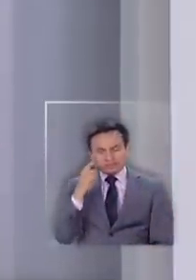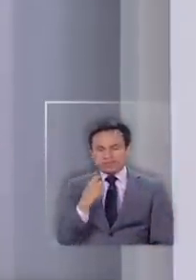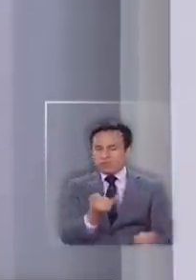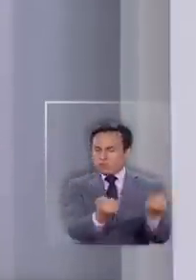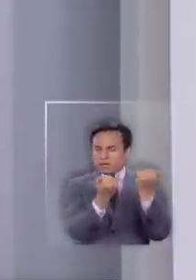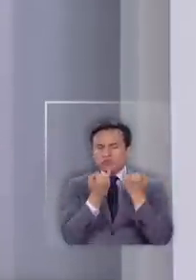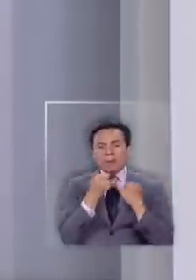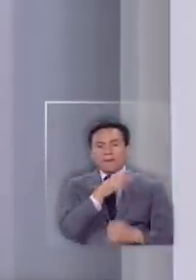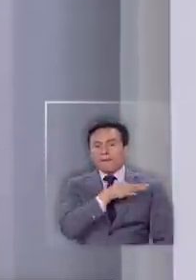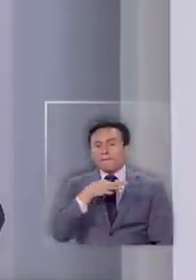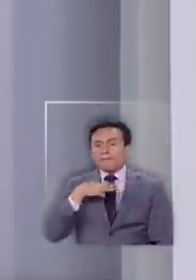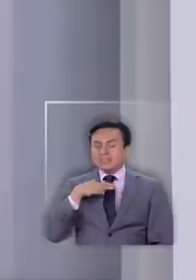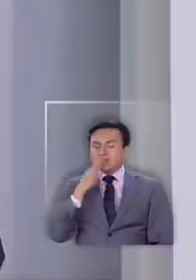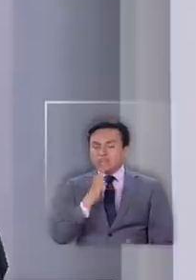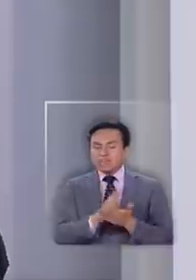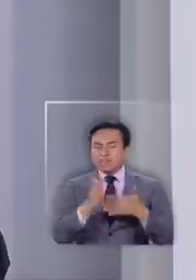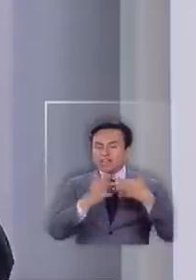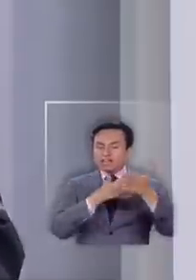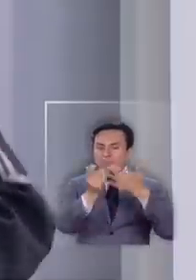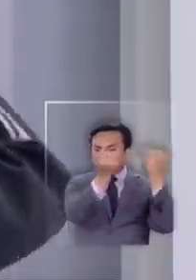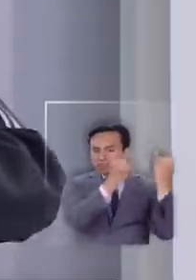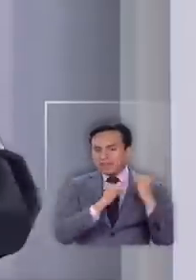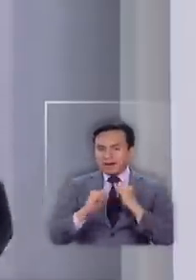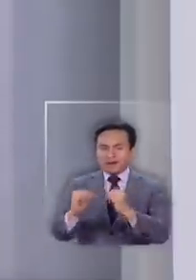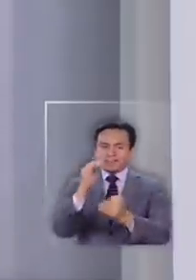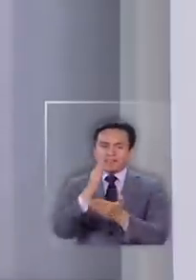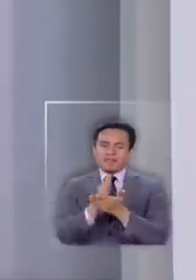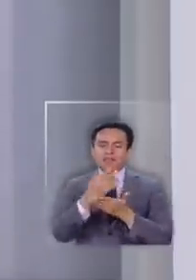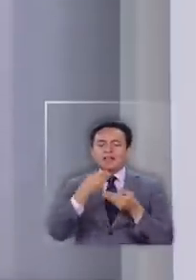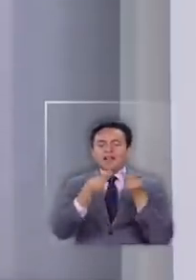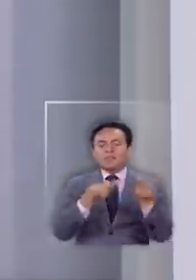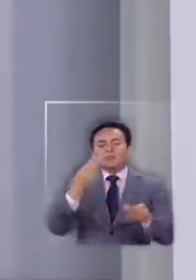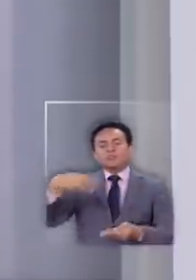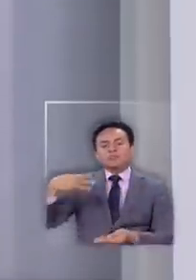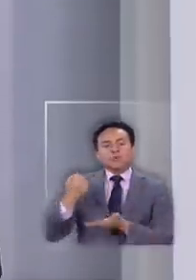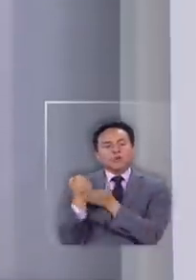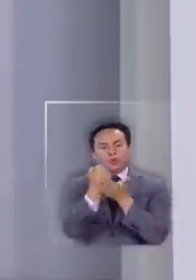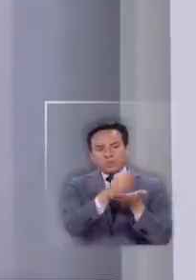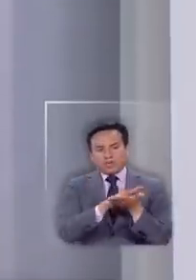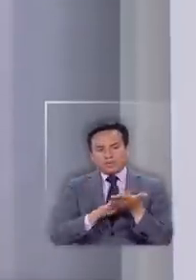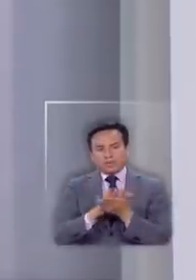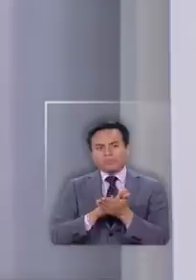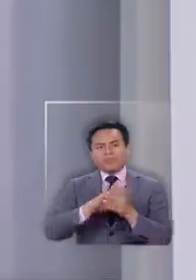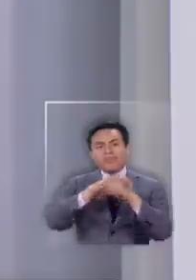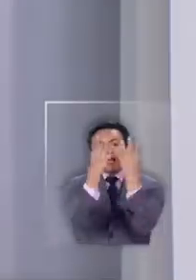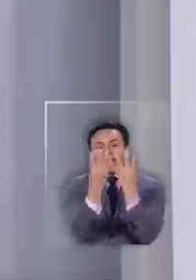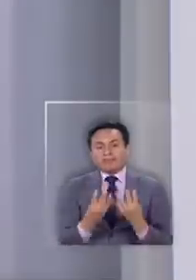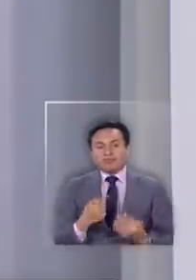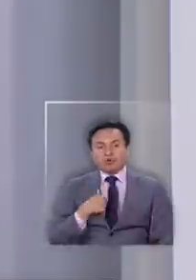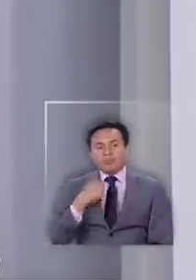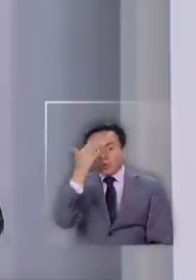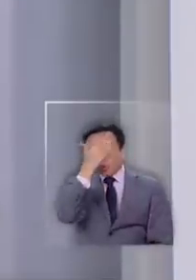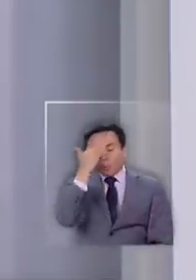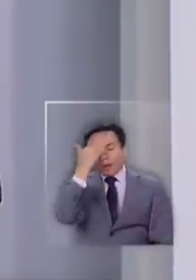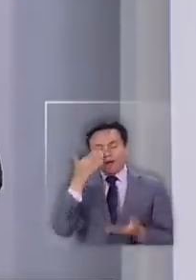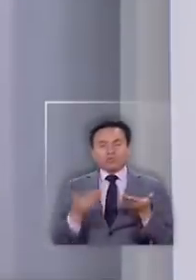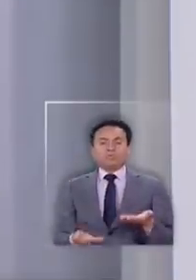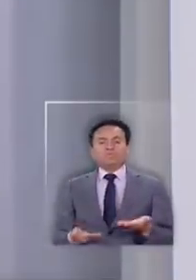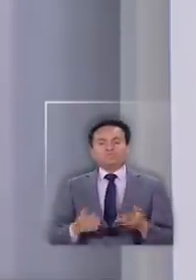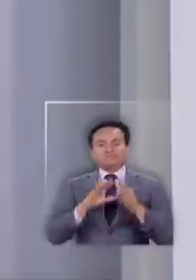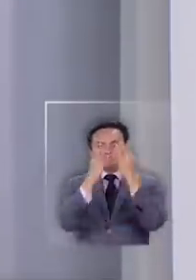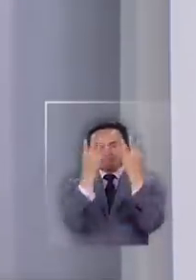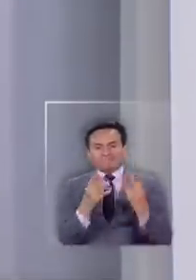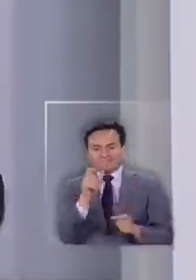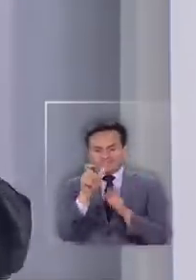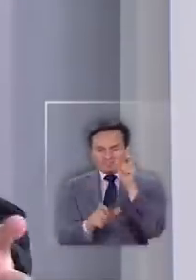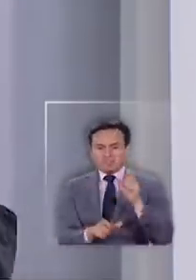algo de información que el Ministerio tiene que transparentar, que tiene que entregarle a los municipios para que les podamos colaborar. Por ejemplo, en la cárcel. Yo estoy sumamente preocupado por